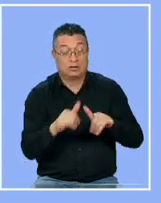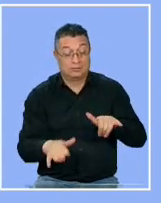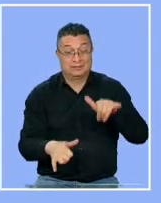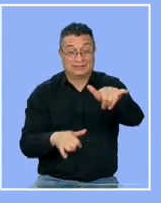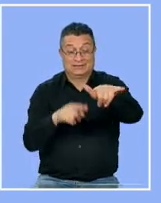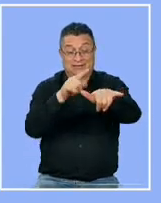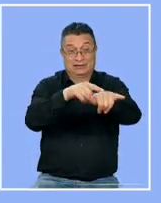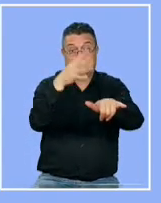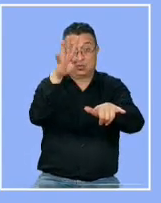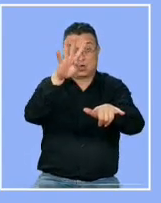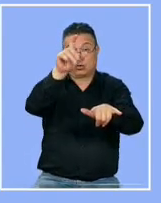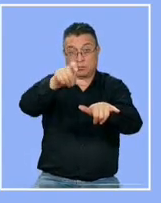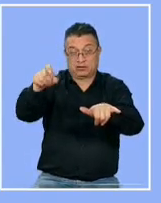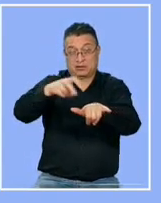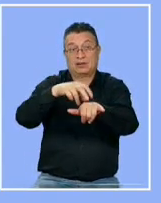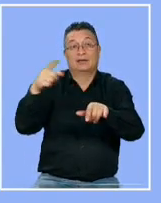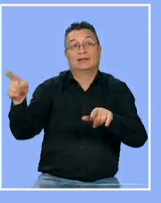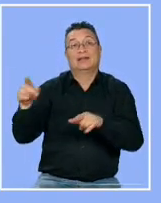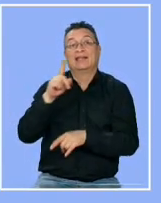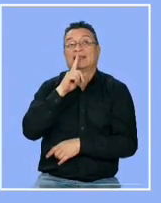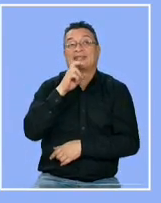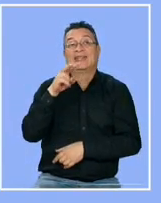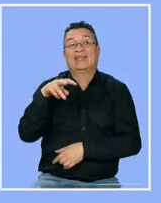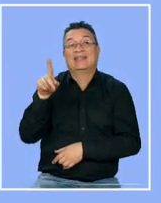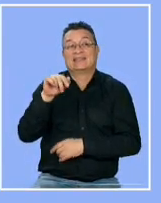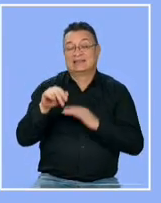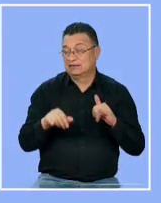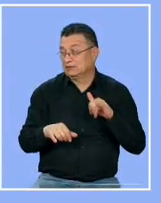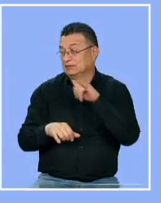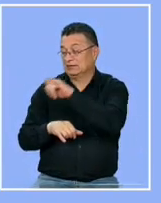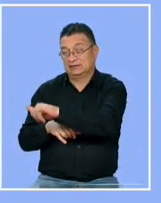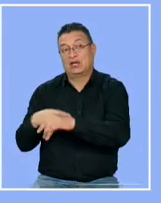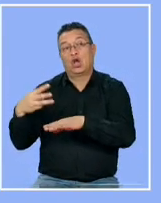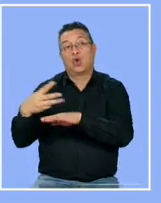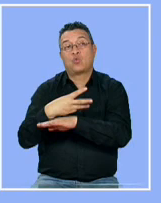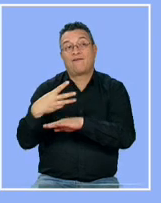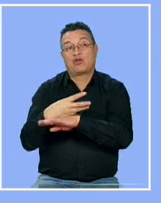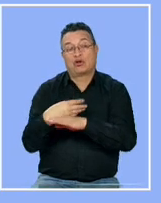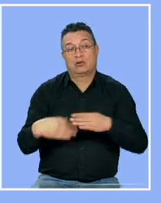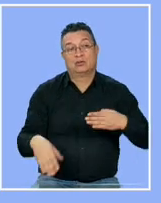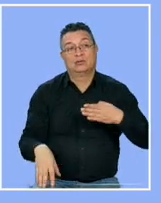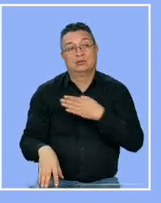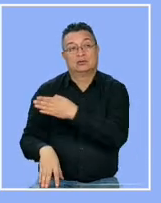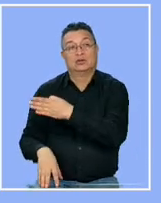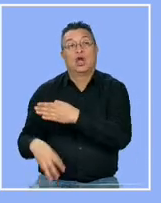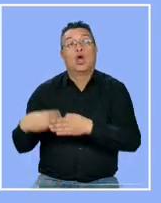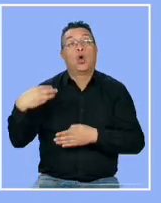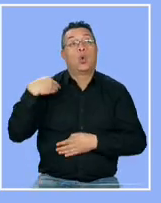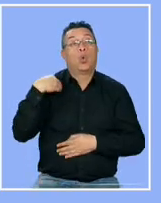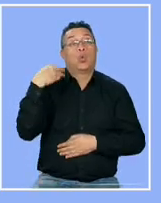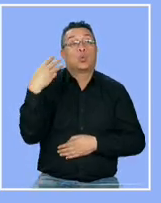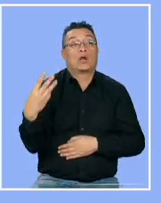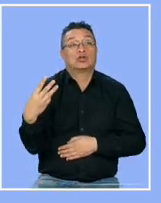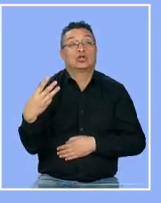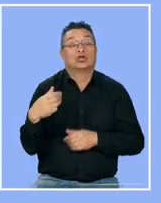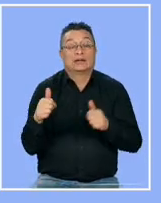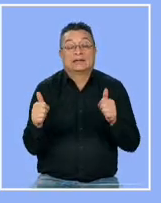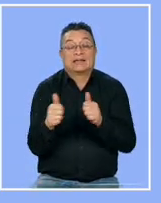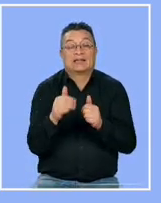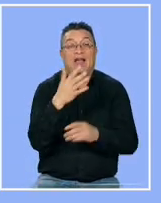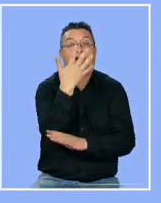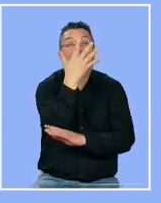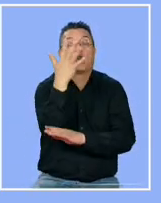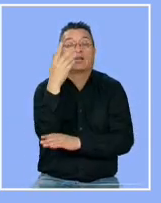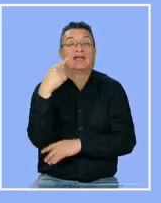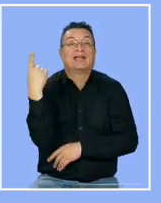cuatro pasajeros despegó desde Tennessee y tenía como destino final Nueva York sin embargo fue detectada en Washington y cayó cerca del bosque nacional